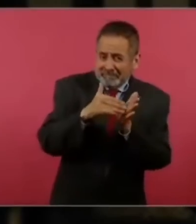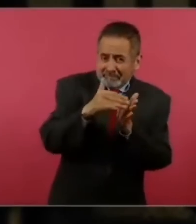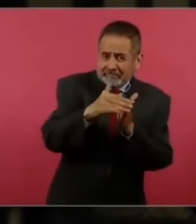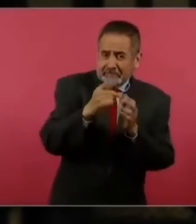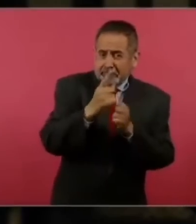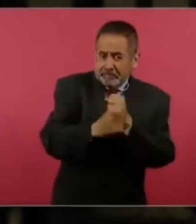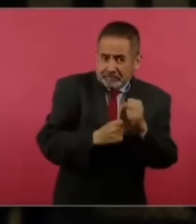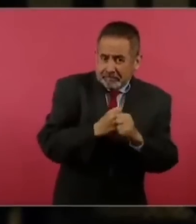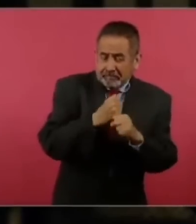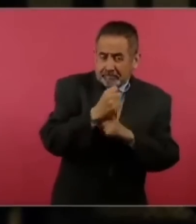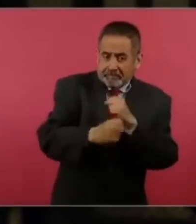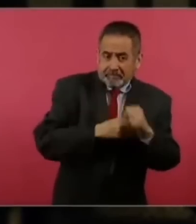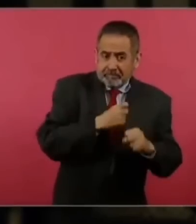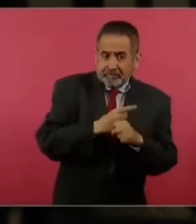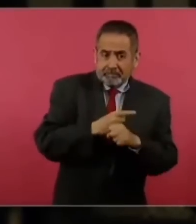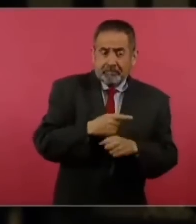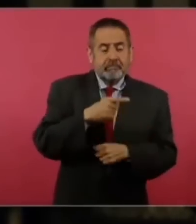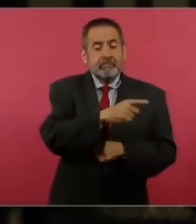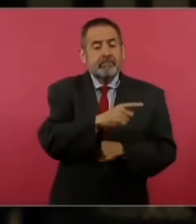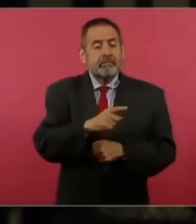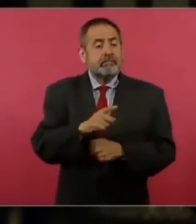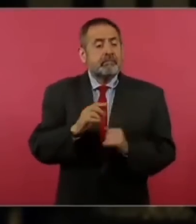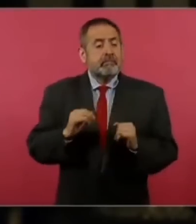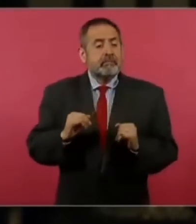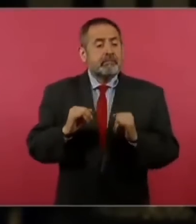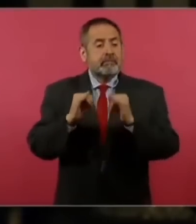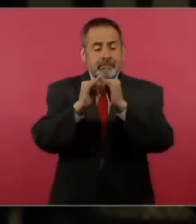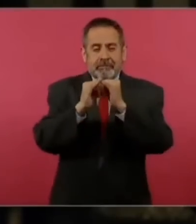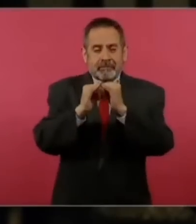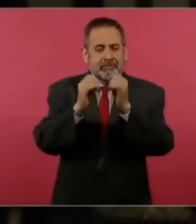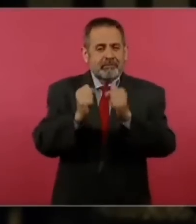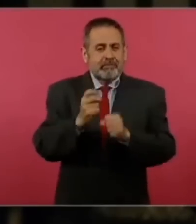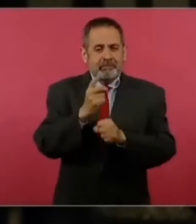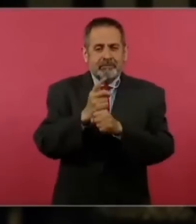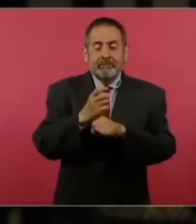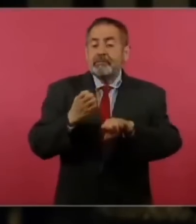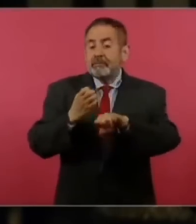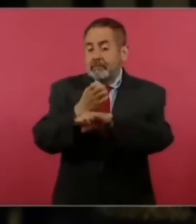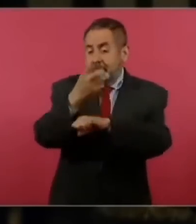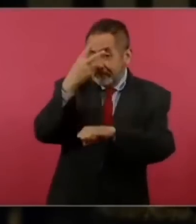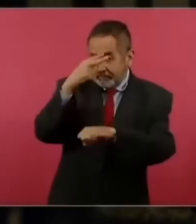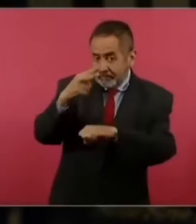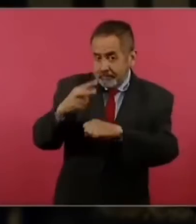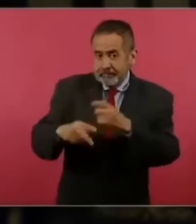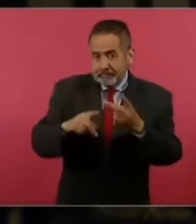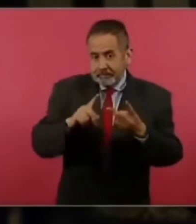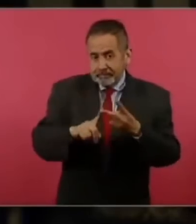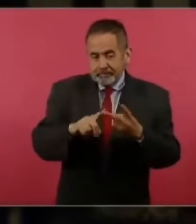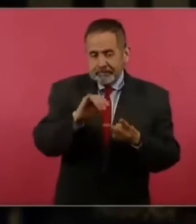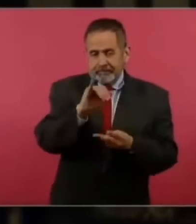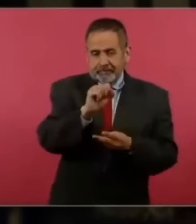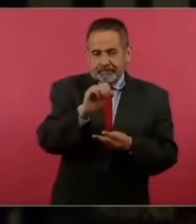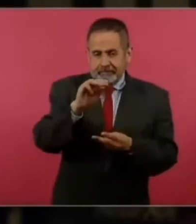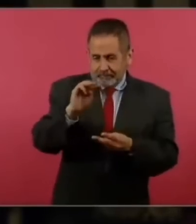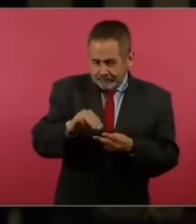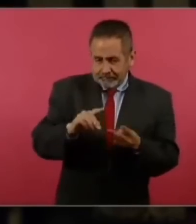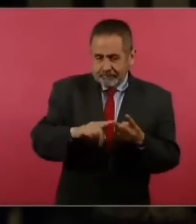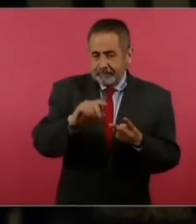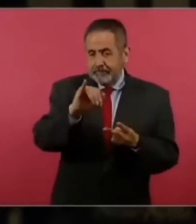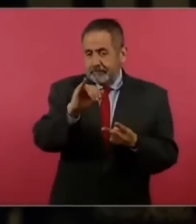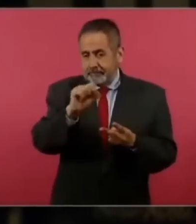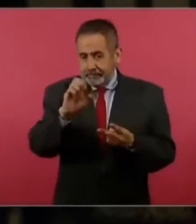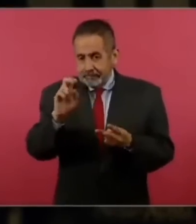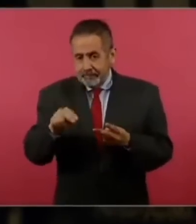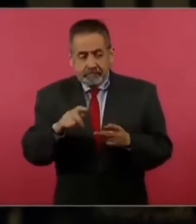que el instituto de seguridad social del estado de méxico y semín y el instituto de salud del estado de méxico y sem otorgó de